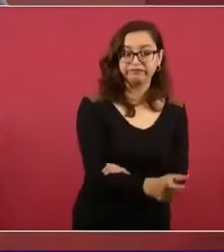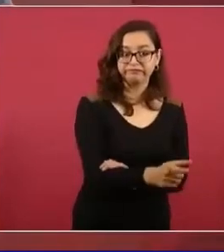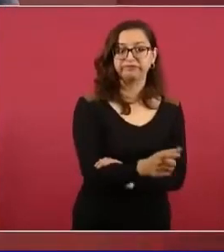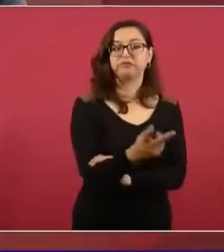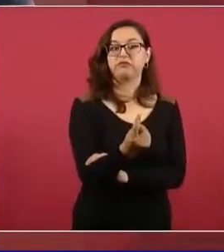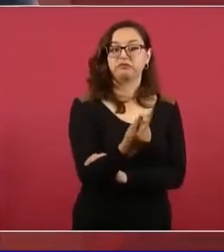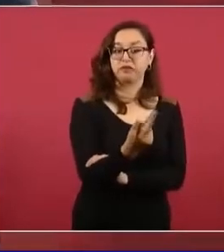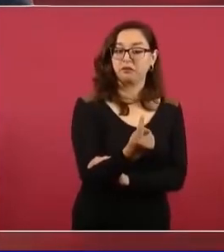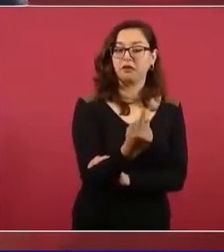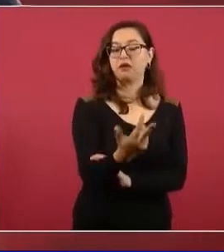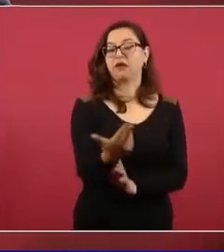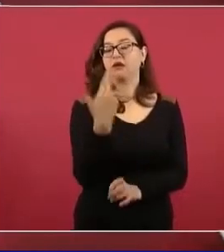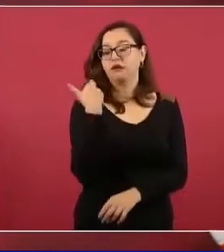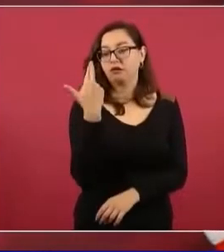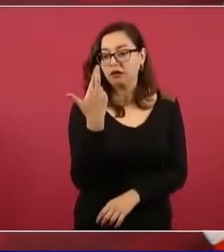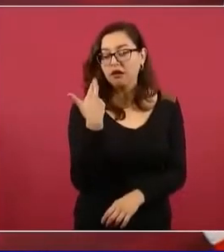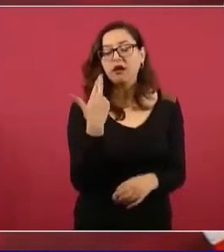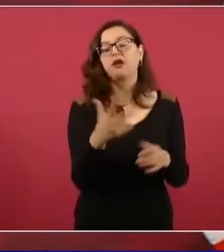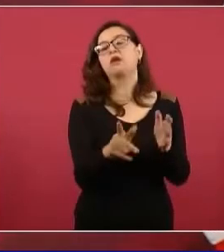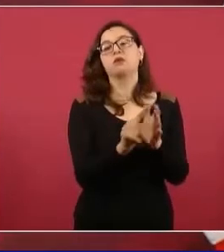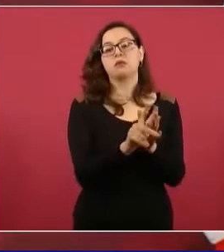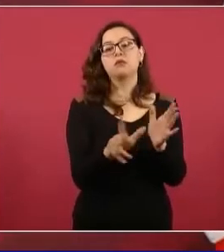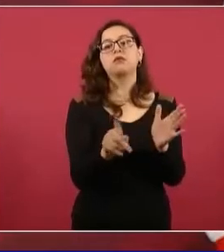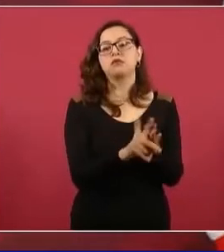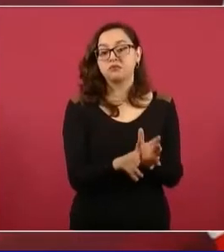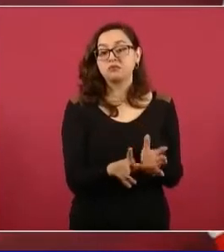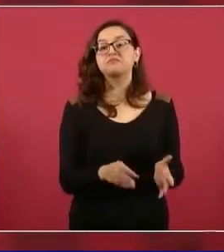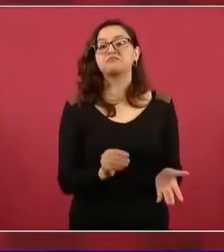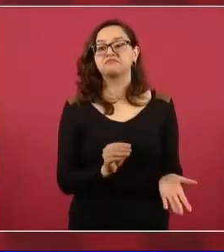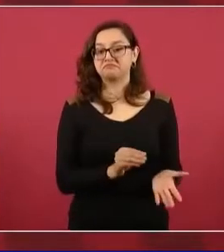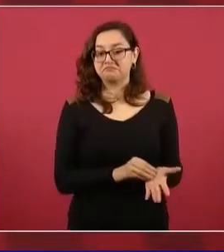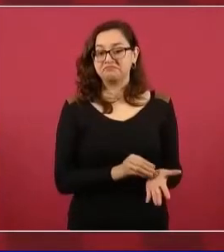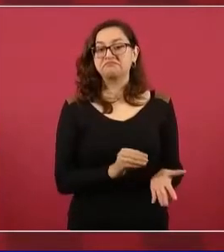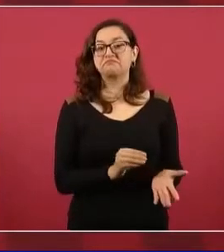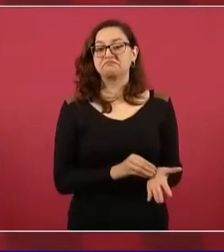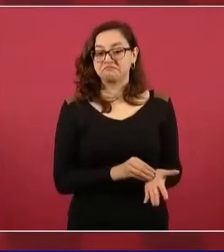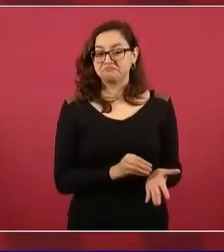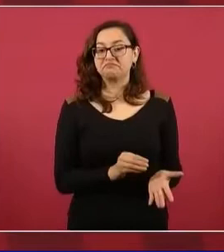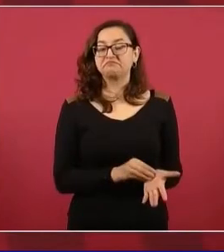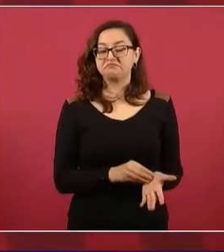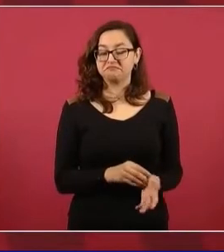sobornar a medios de información,